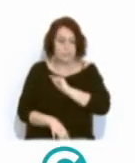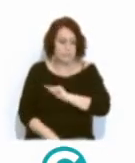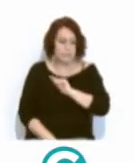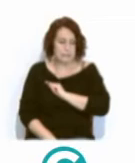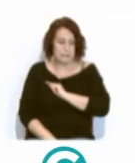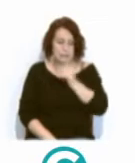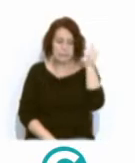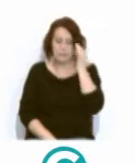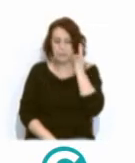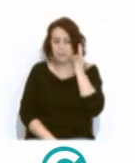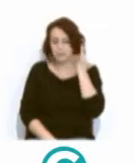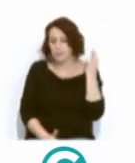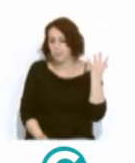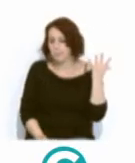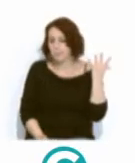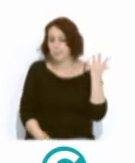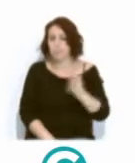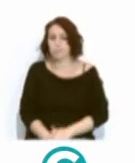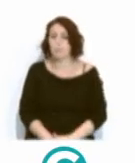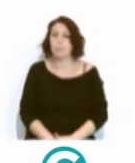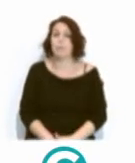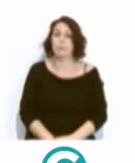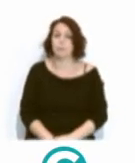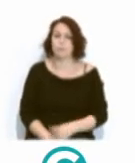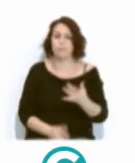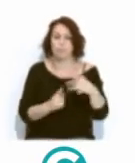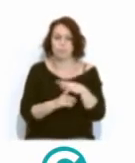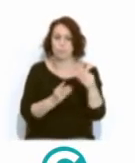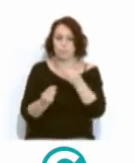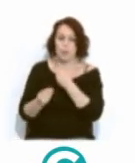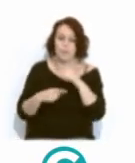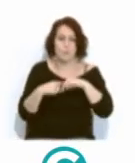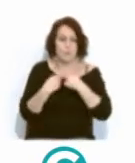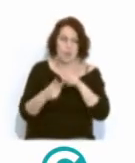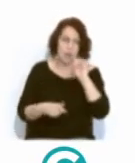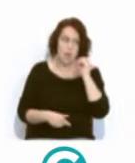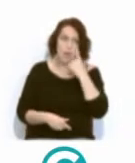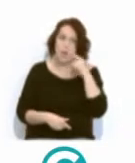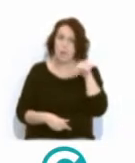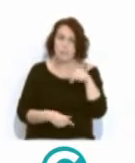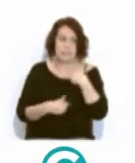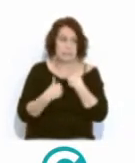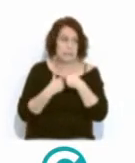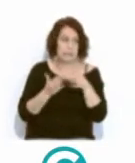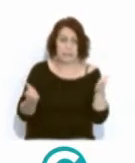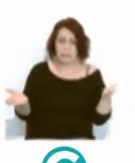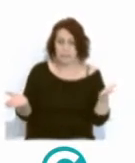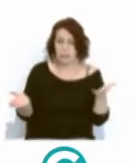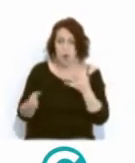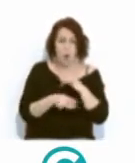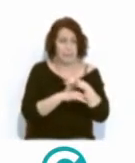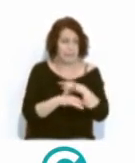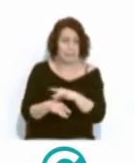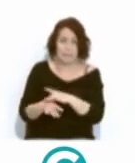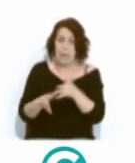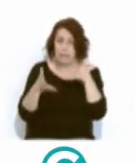integradas. Y en muchos casos hemos detectado familias que están muy perdidas en cómo orientar,